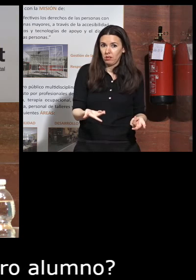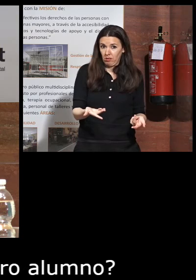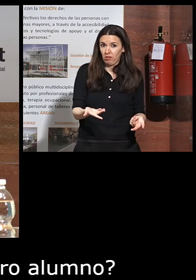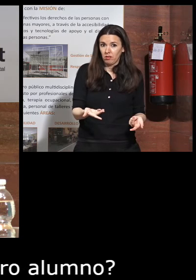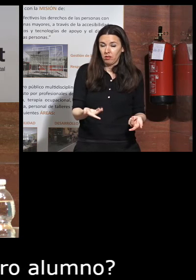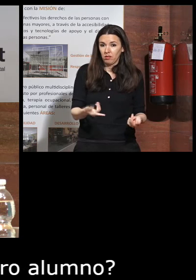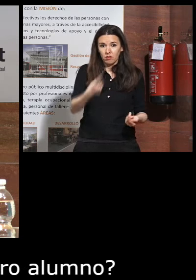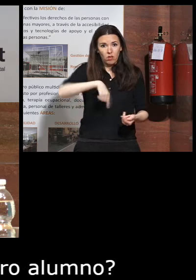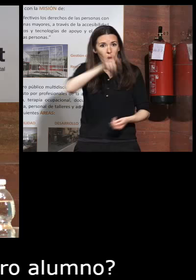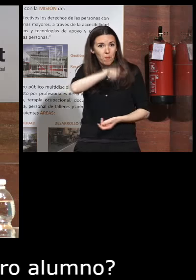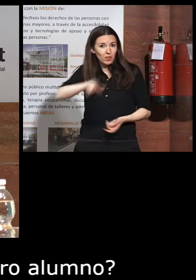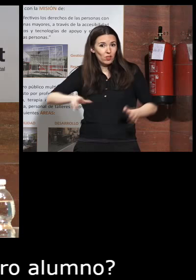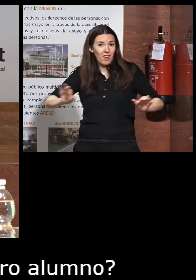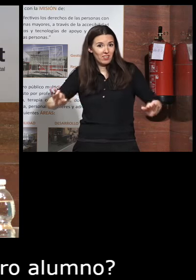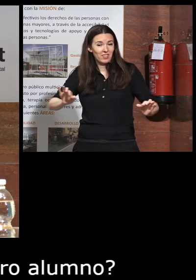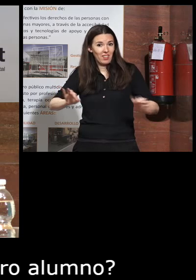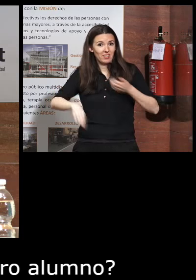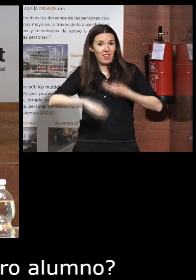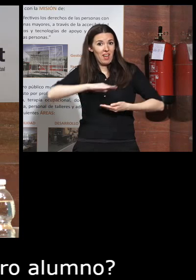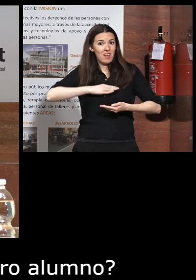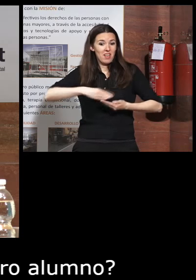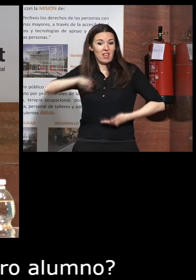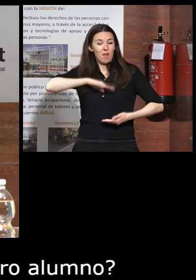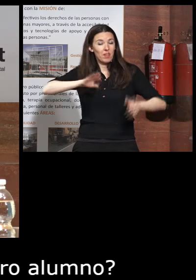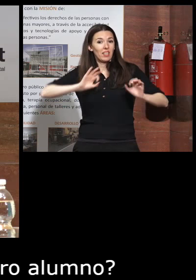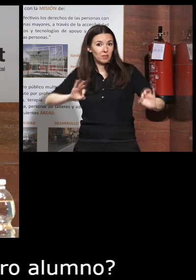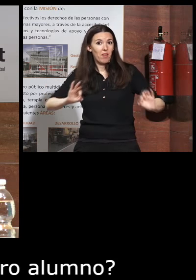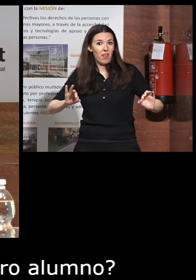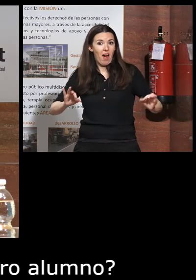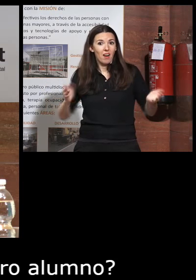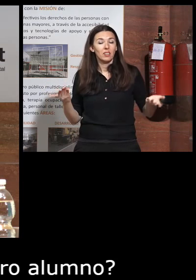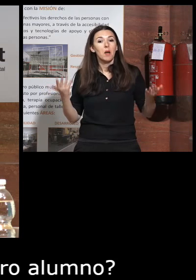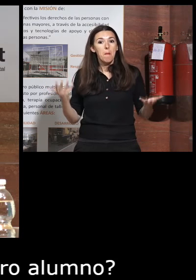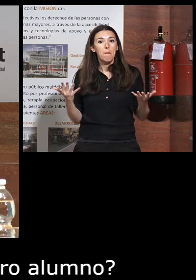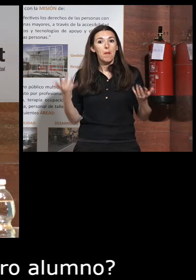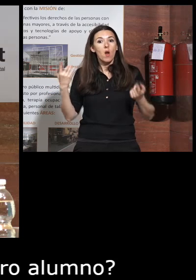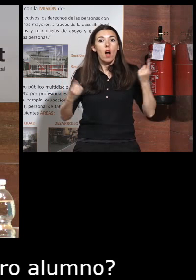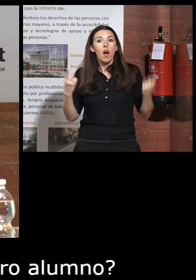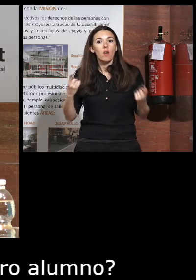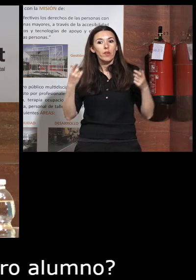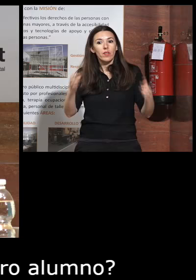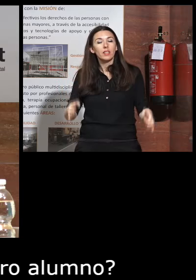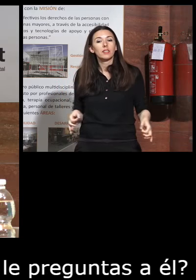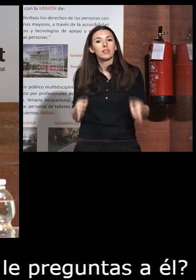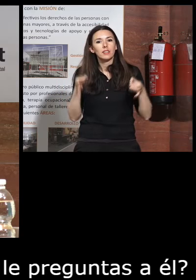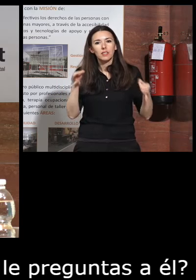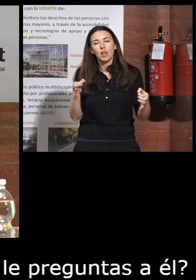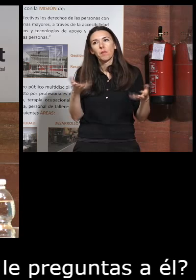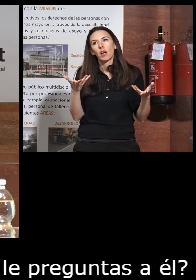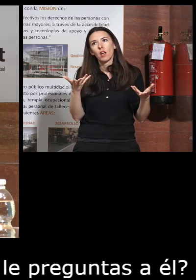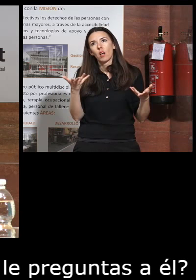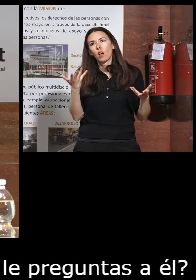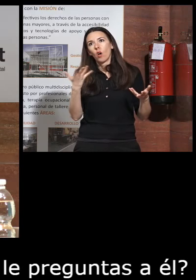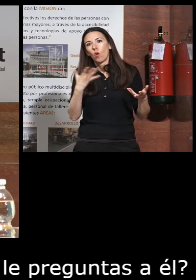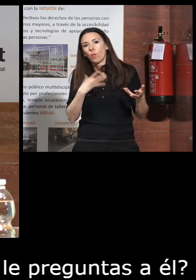somos personas con capacidades especiales pero a veces siempre a lo mejor la propia